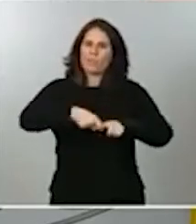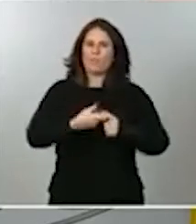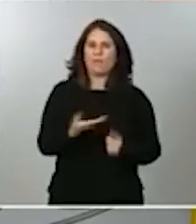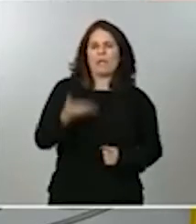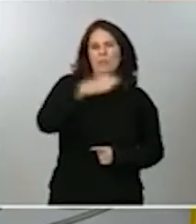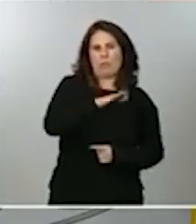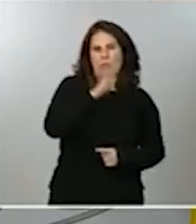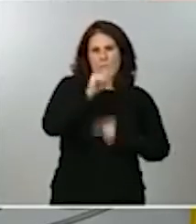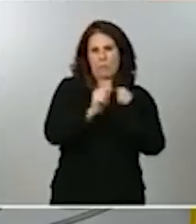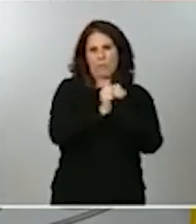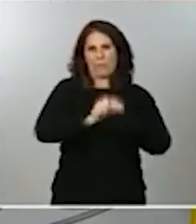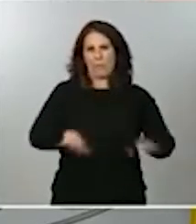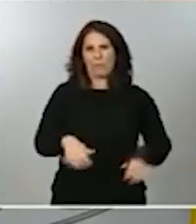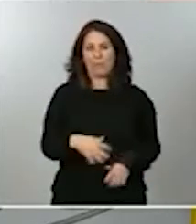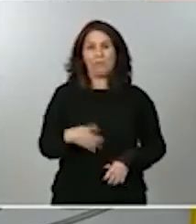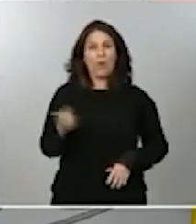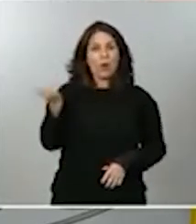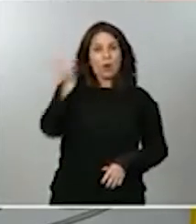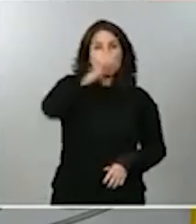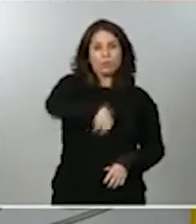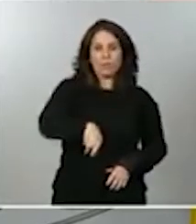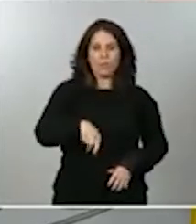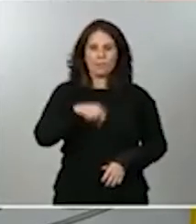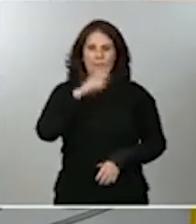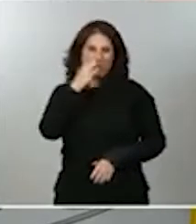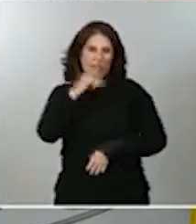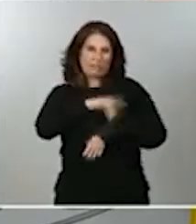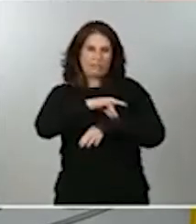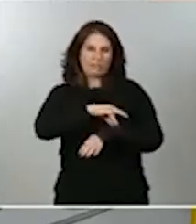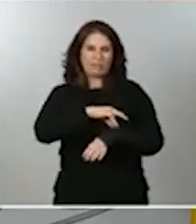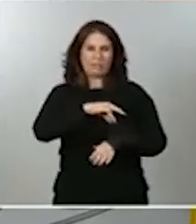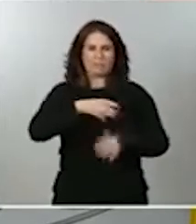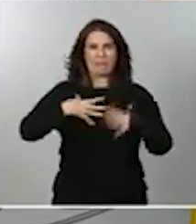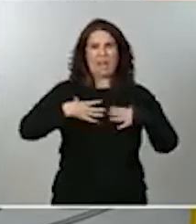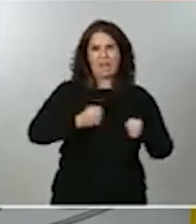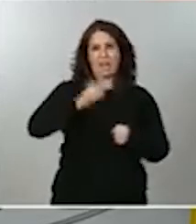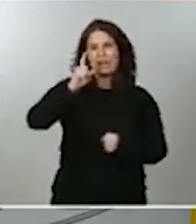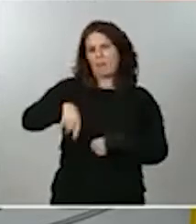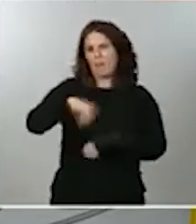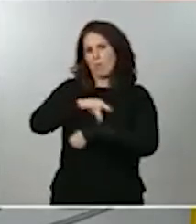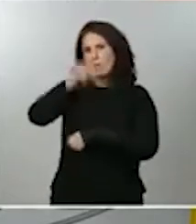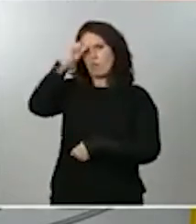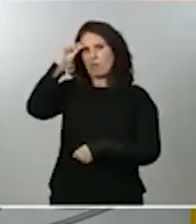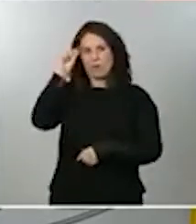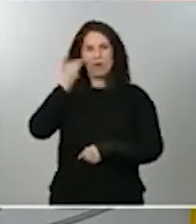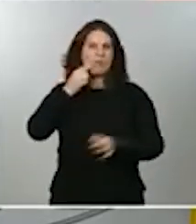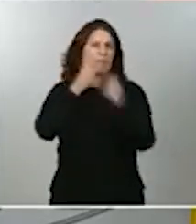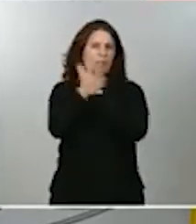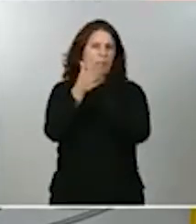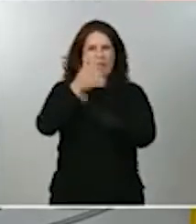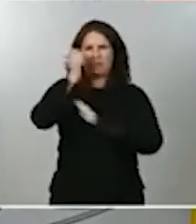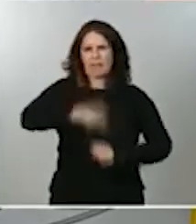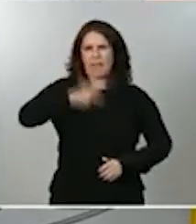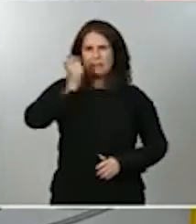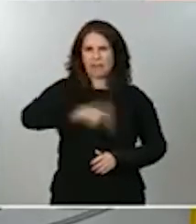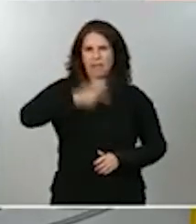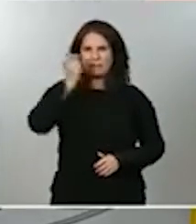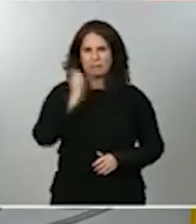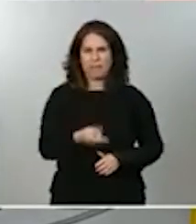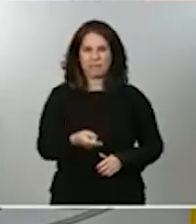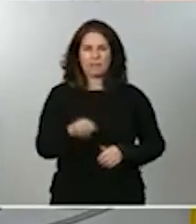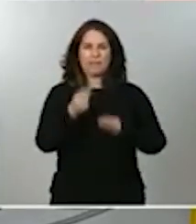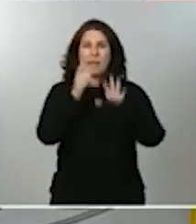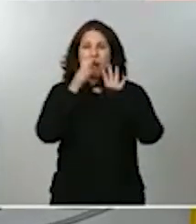ministro Illa y el doctor Simón así lo explican muy a menudo, en este momento estamos asistiendo a una expansión